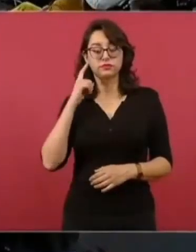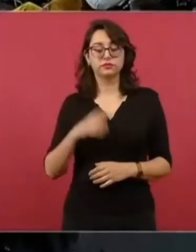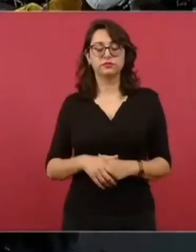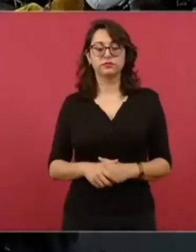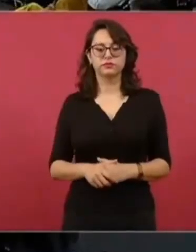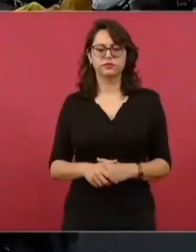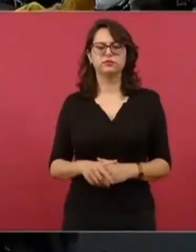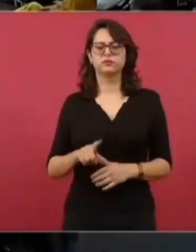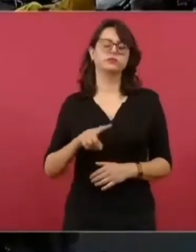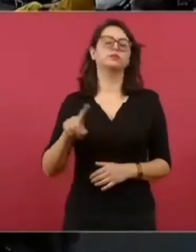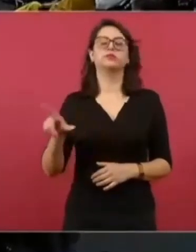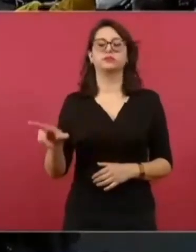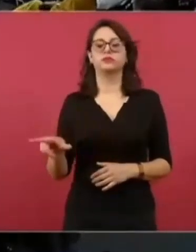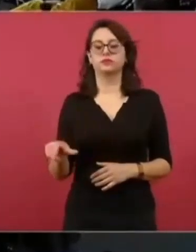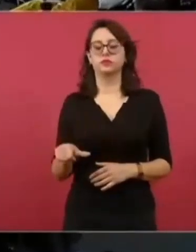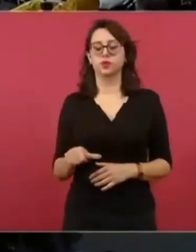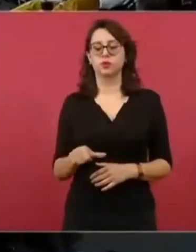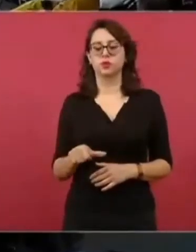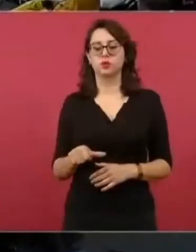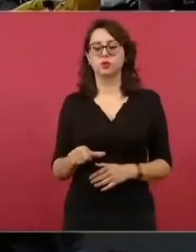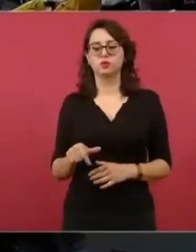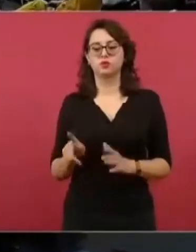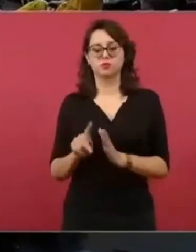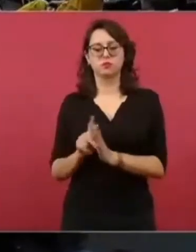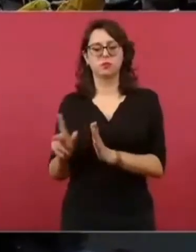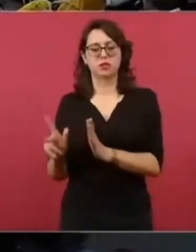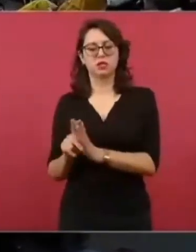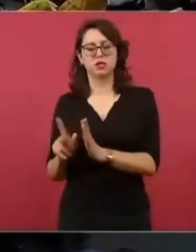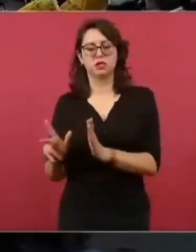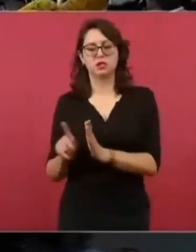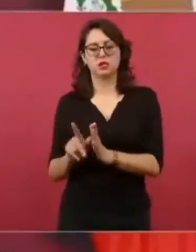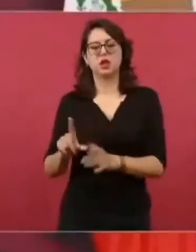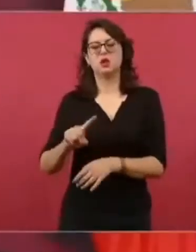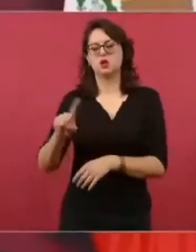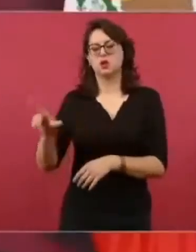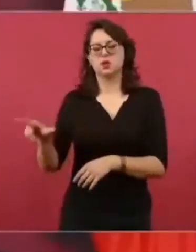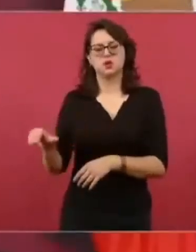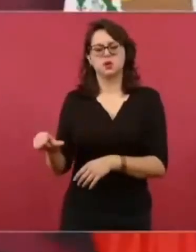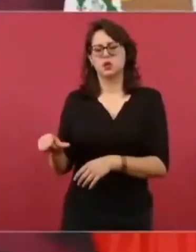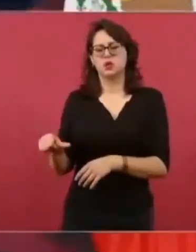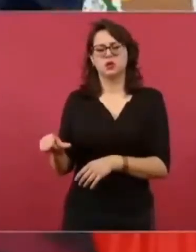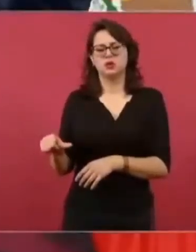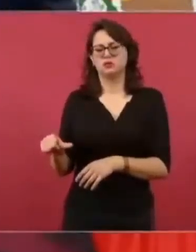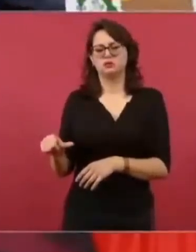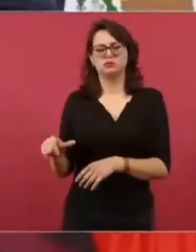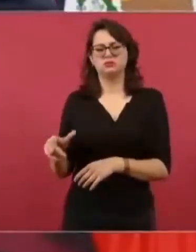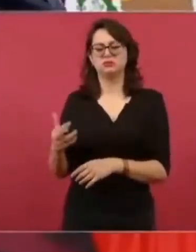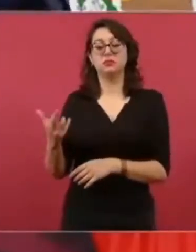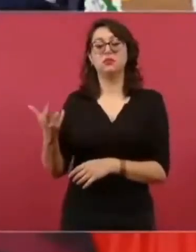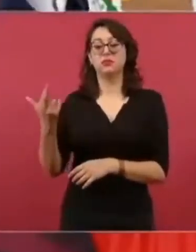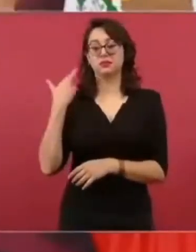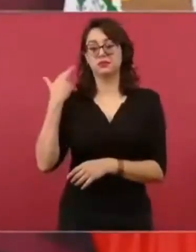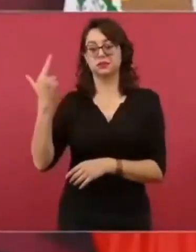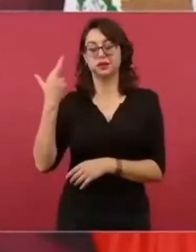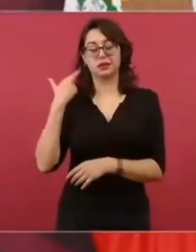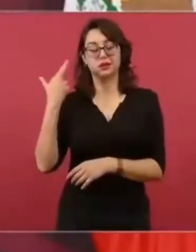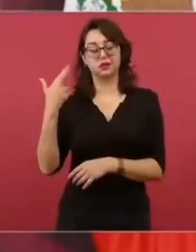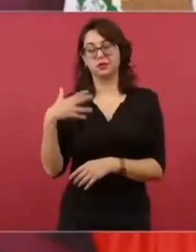Luego puede ser impreso, pero ahí ¿para qué? No, igual en la radio, van a ver.